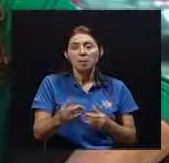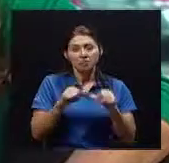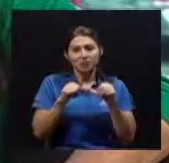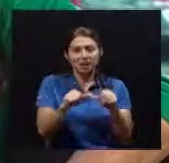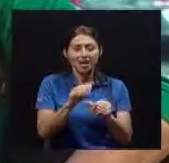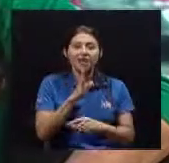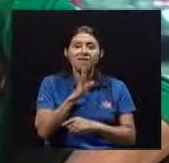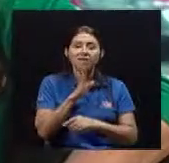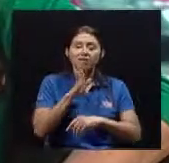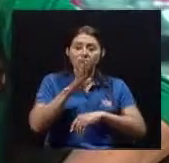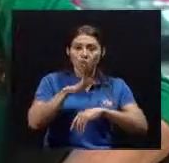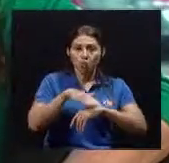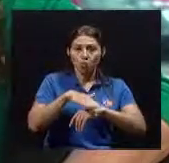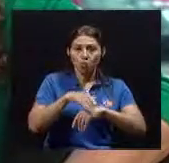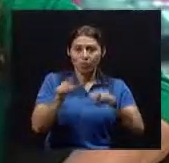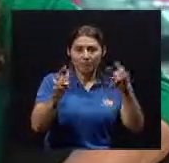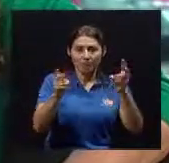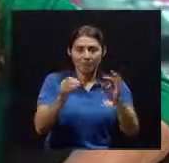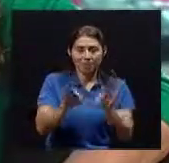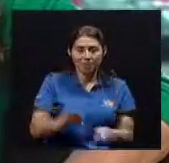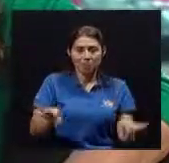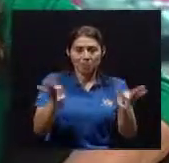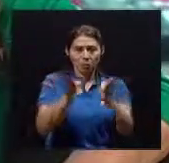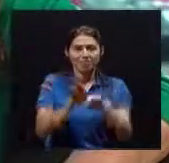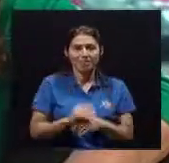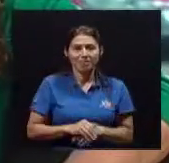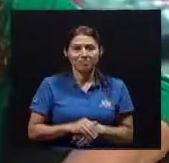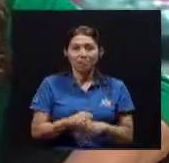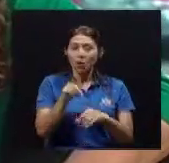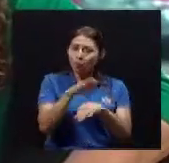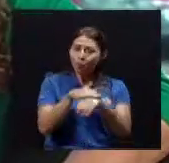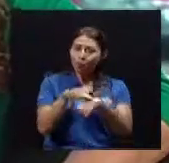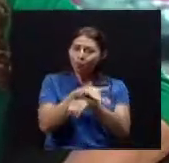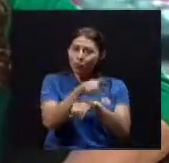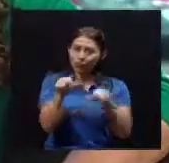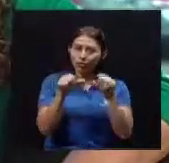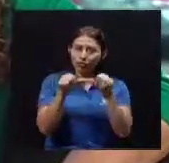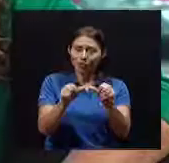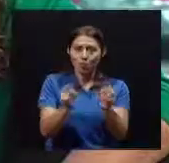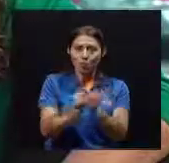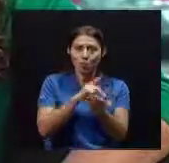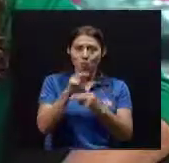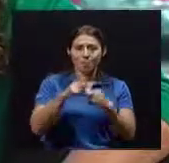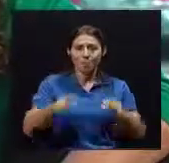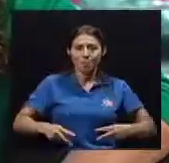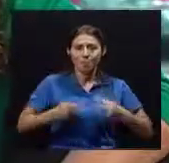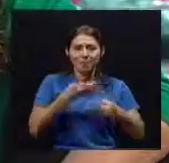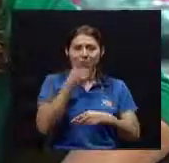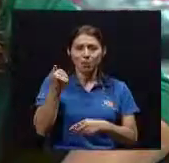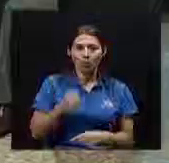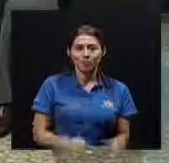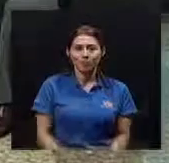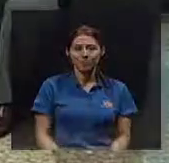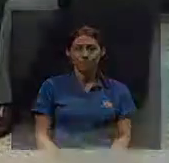A seguir hablando De este tema Tan importante Quédese por favor Con Vivir Mejor